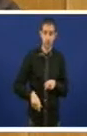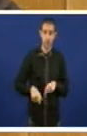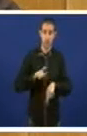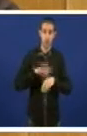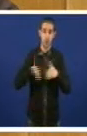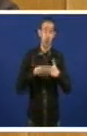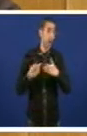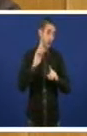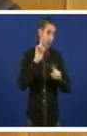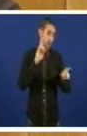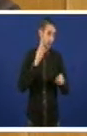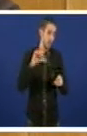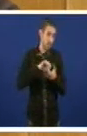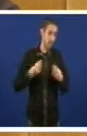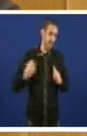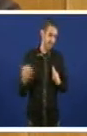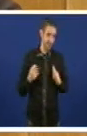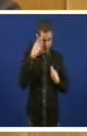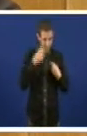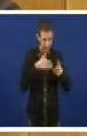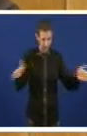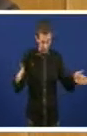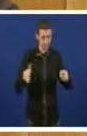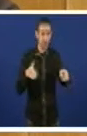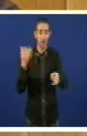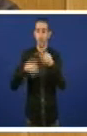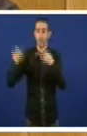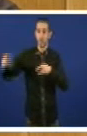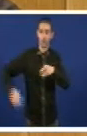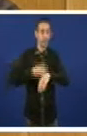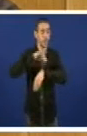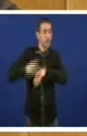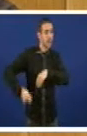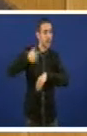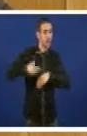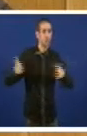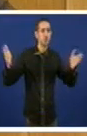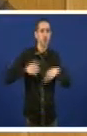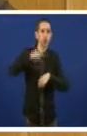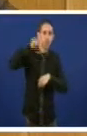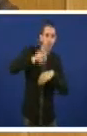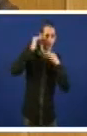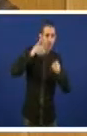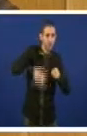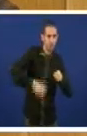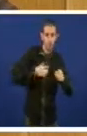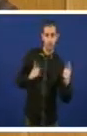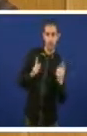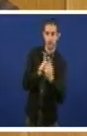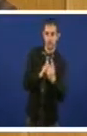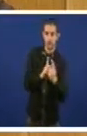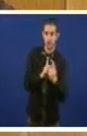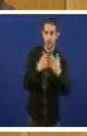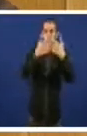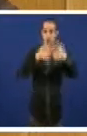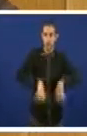no que supostamente o centro de saúde tiña que estar aberto chegou cunha enfermidade grave e non había ali ninguén que o atendera. Inmediatamente a